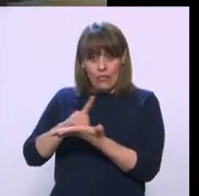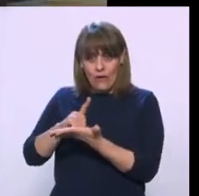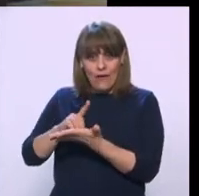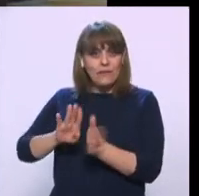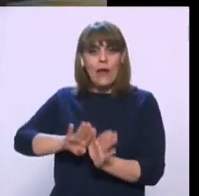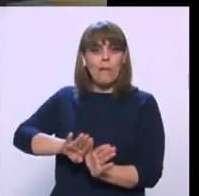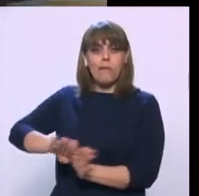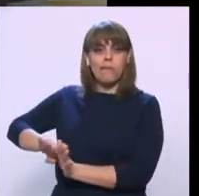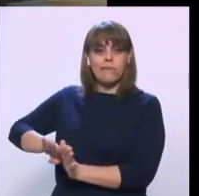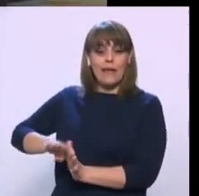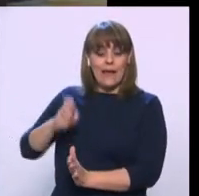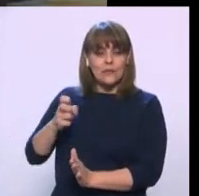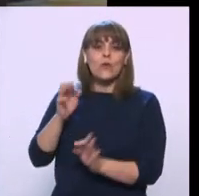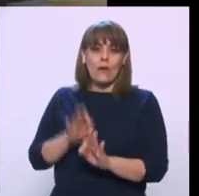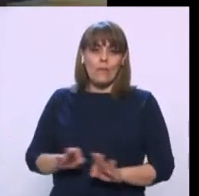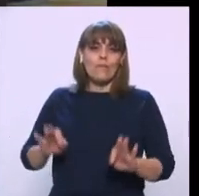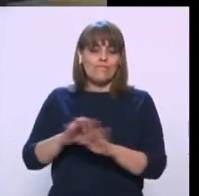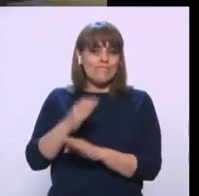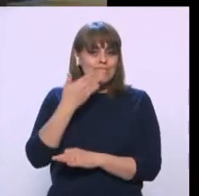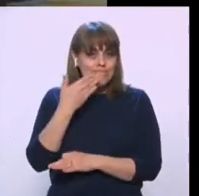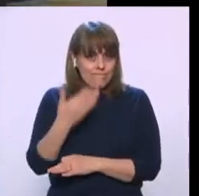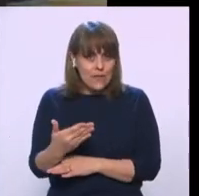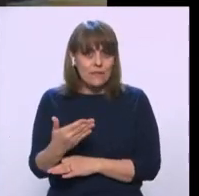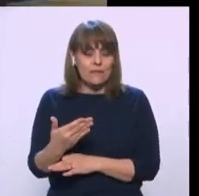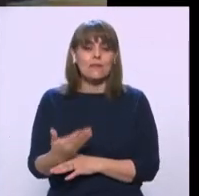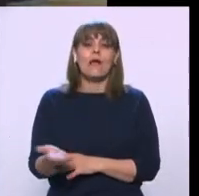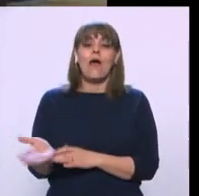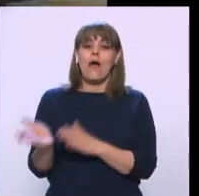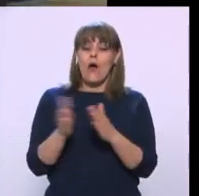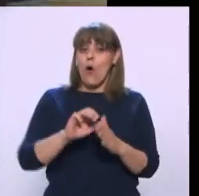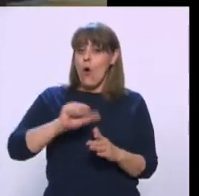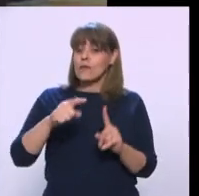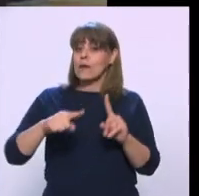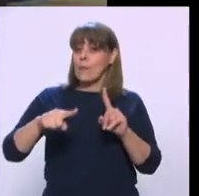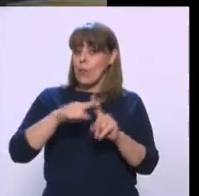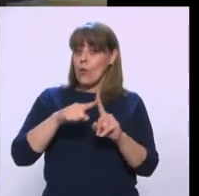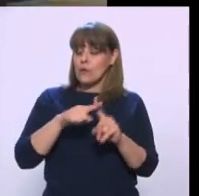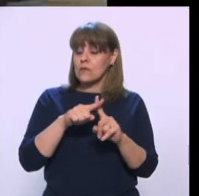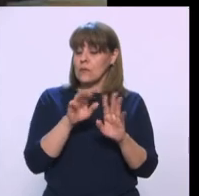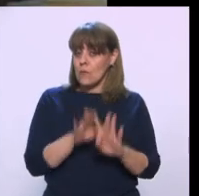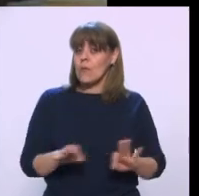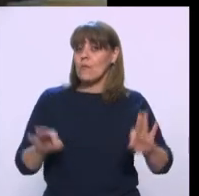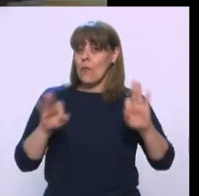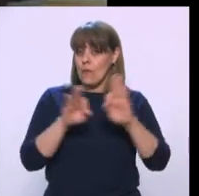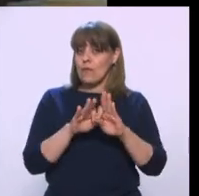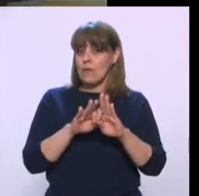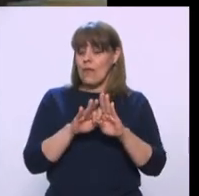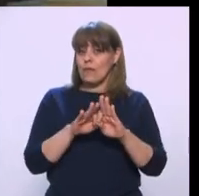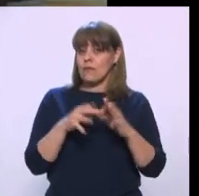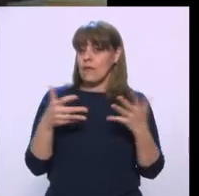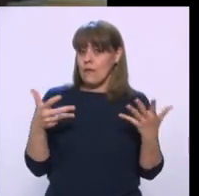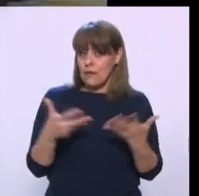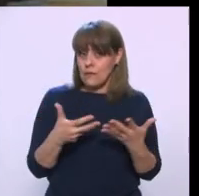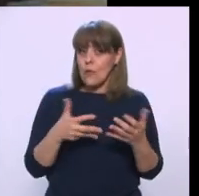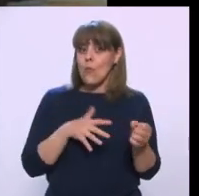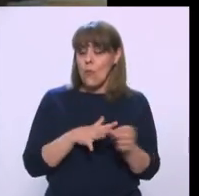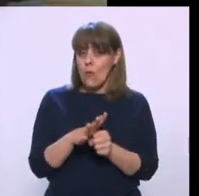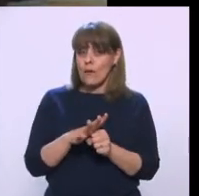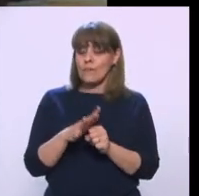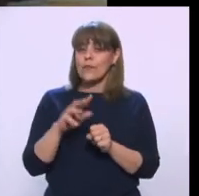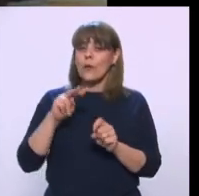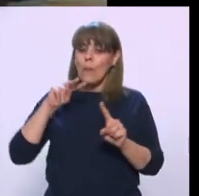un enorme acierto. Otro acierto que no es cosa menor y que es muy importante, es tener una